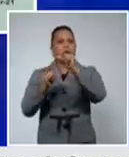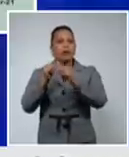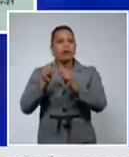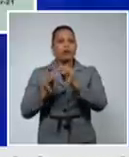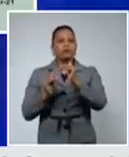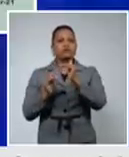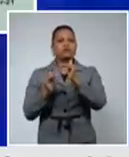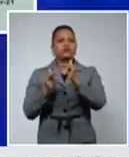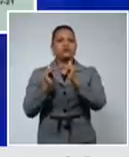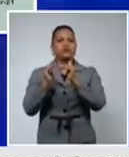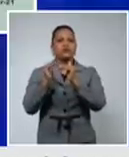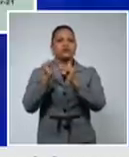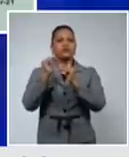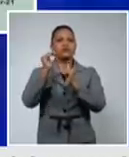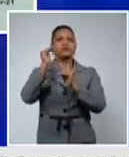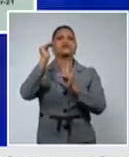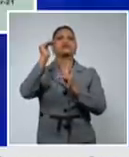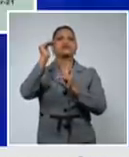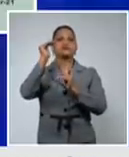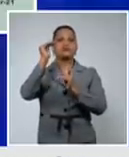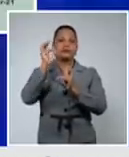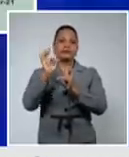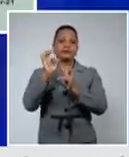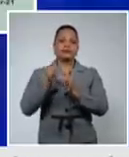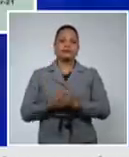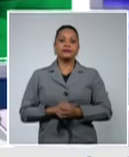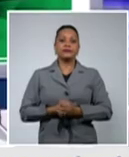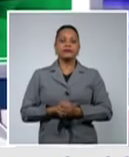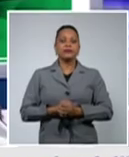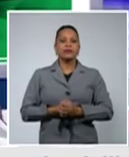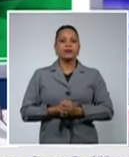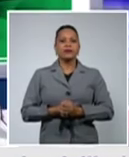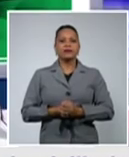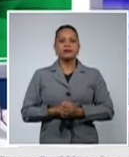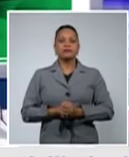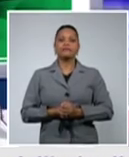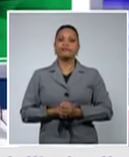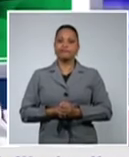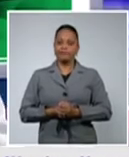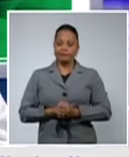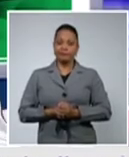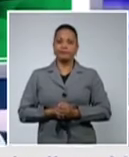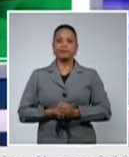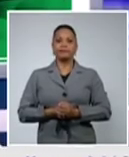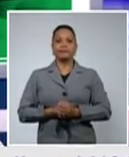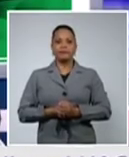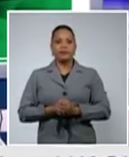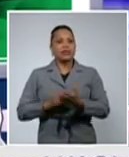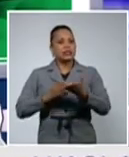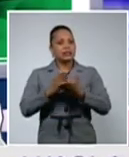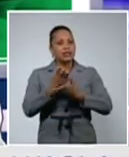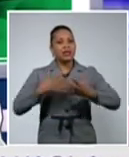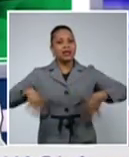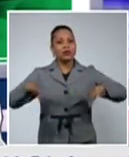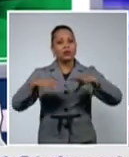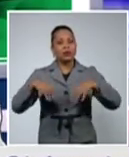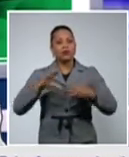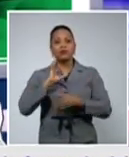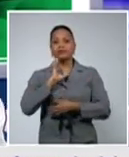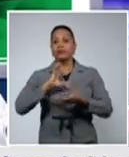uno de ellos como ven sigue compleja y en esto